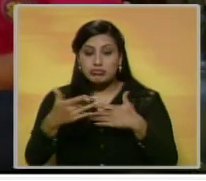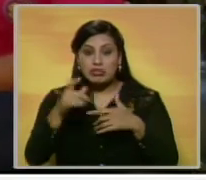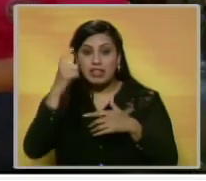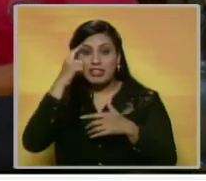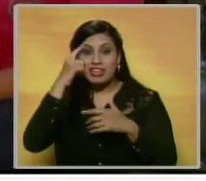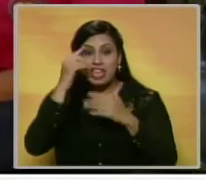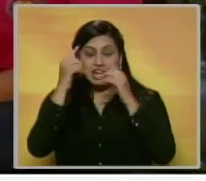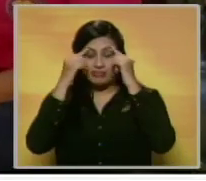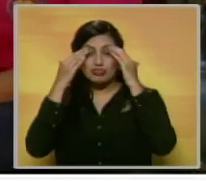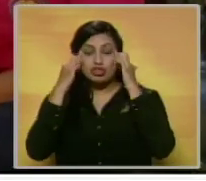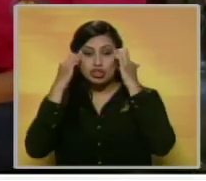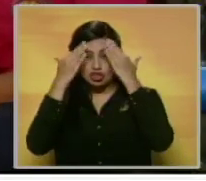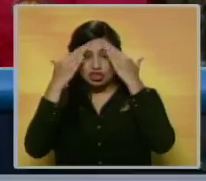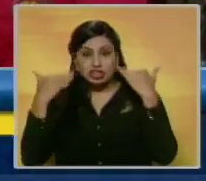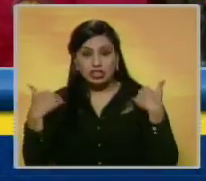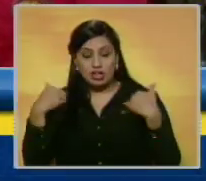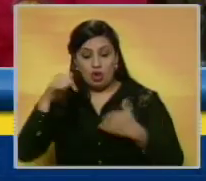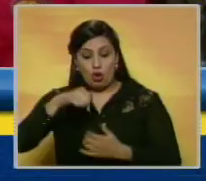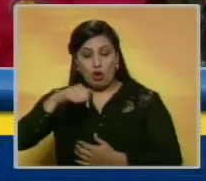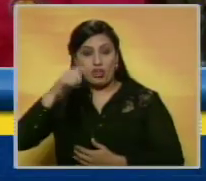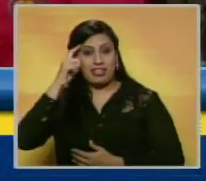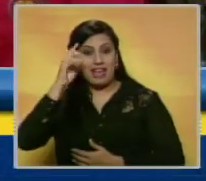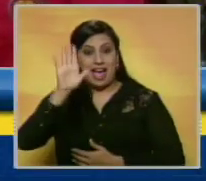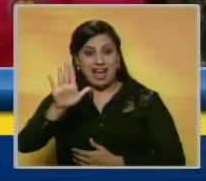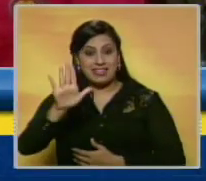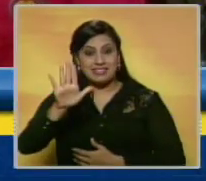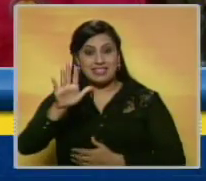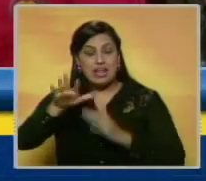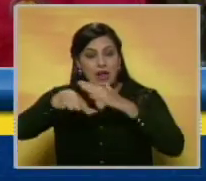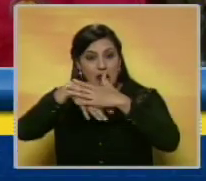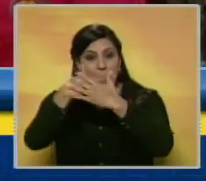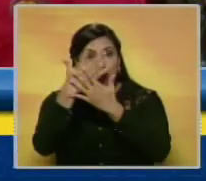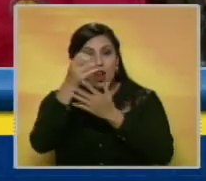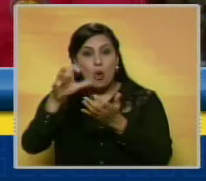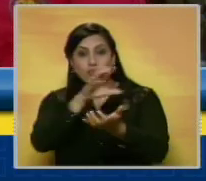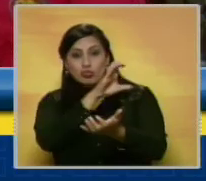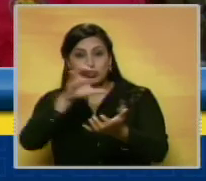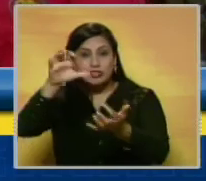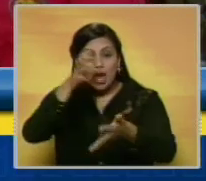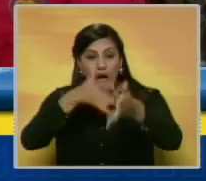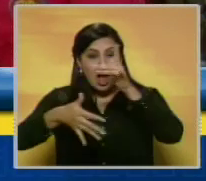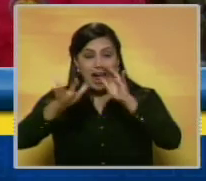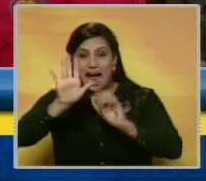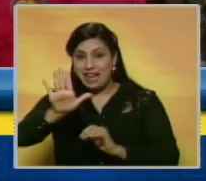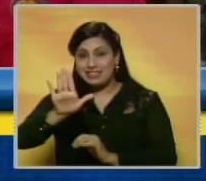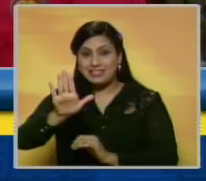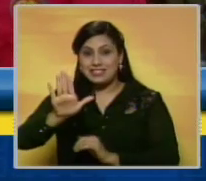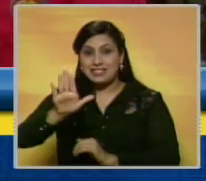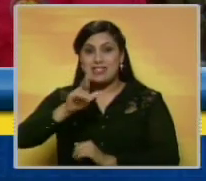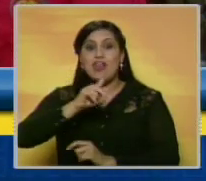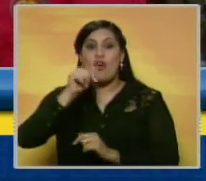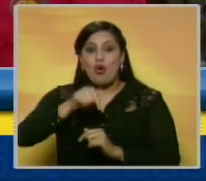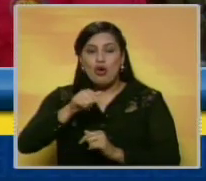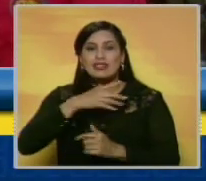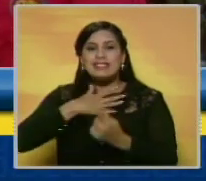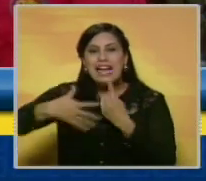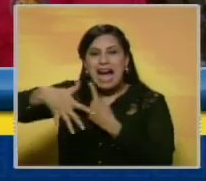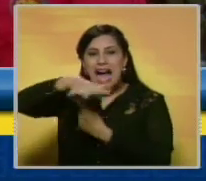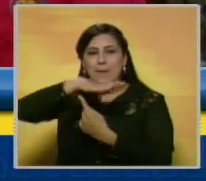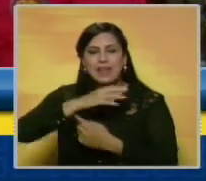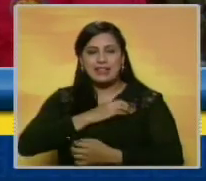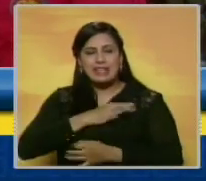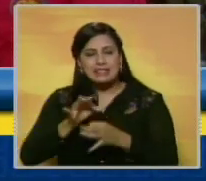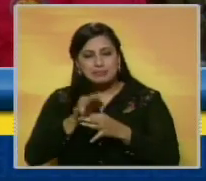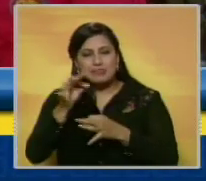del Día de la Chinita? Bien, hoy el tradicional amanecer. Que para nosotros también lo hacemos un ambiente más